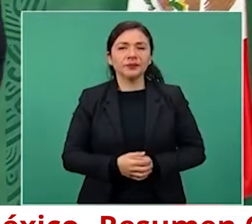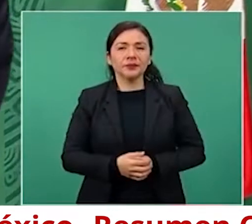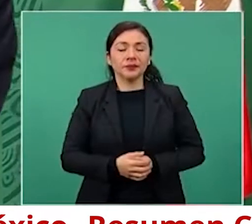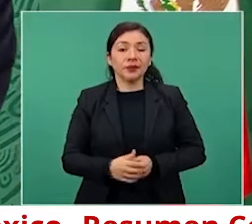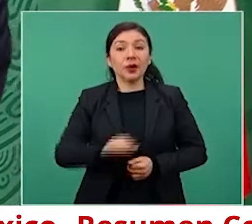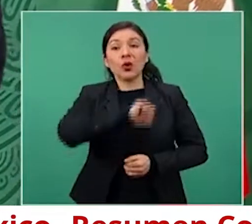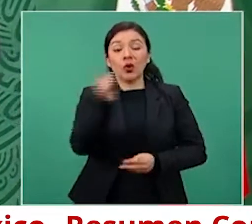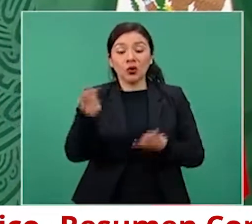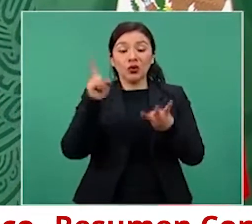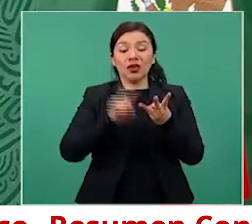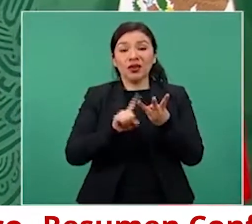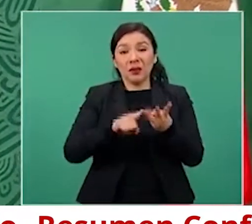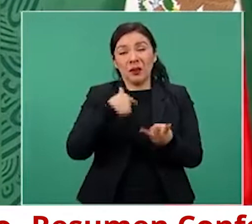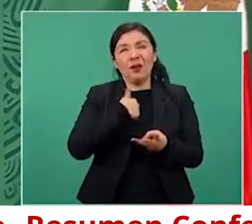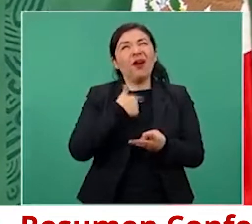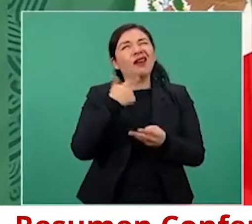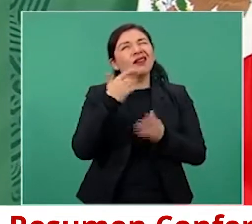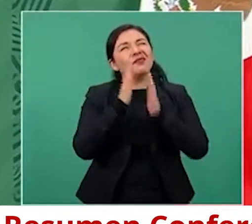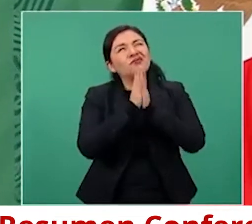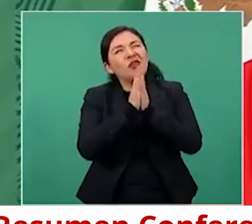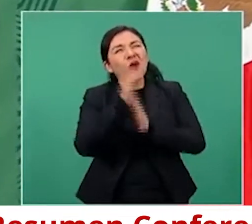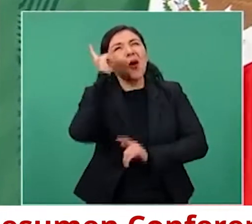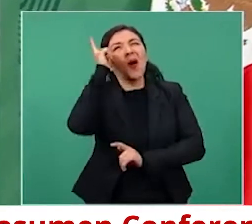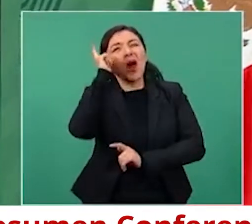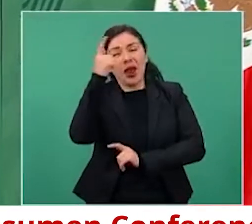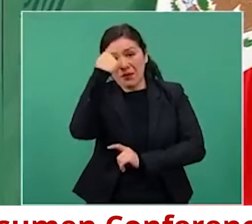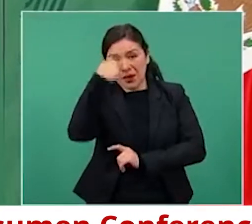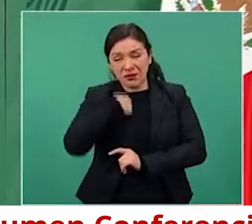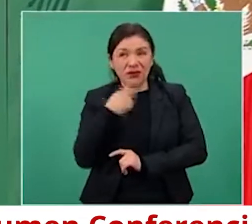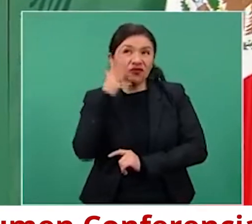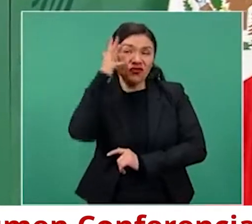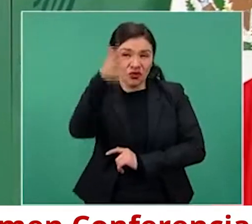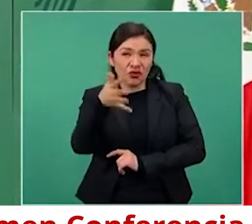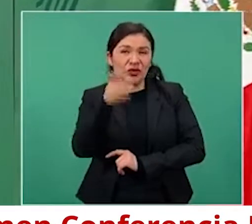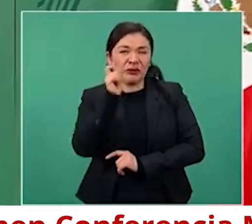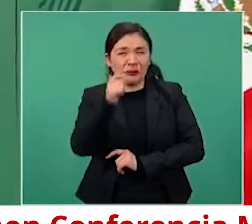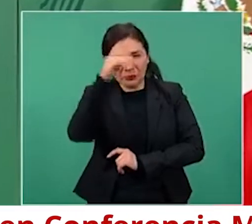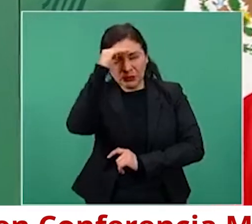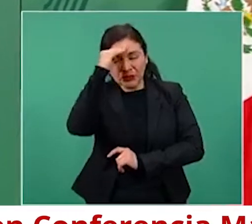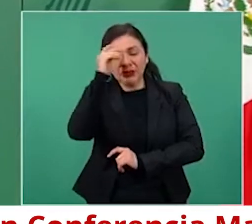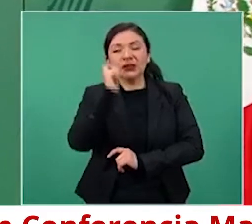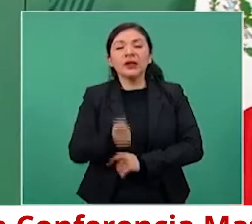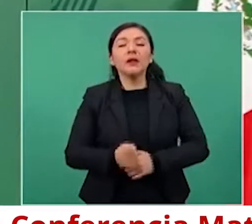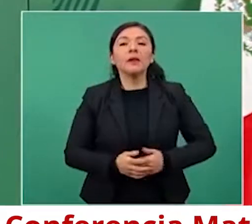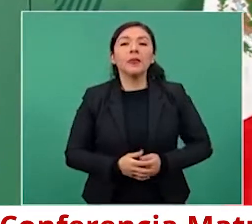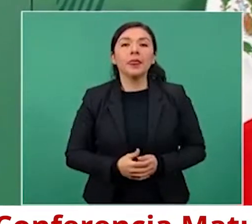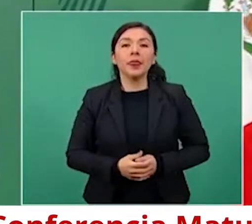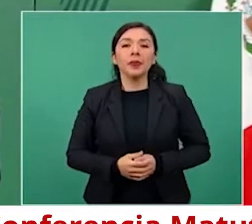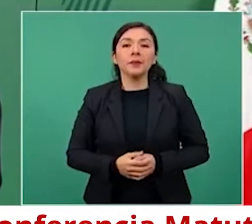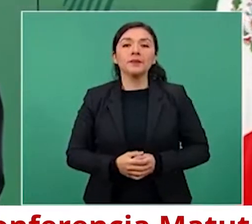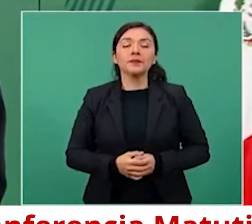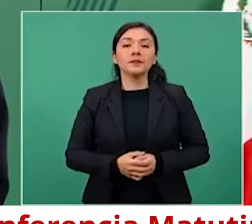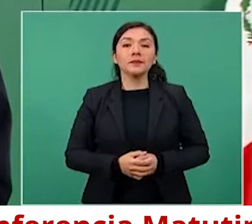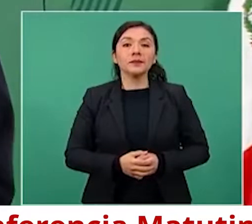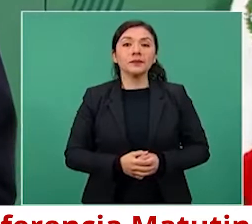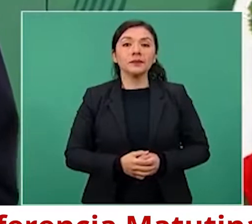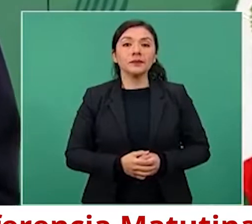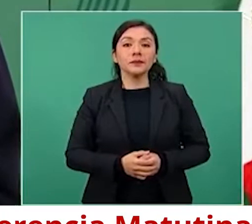Lo tercero que deseo es que